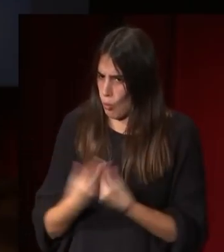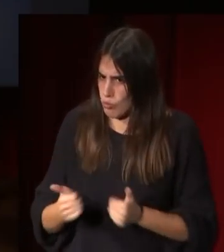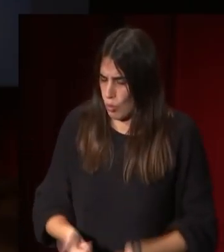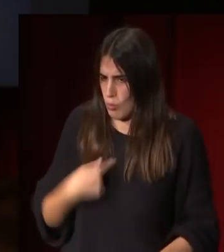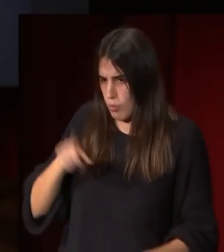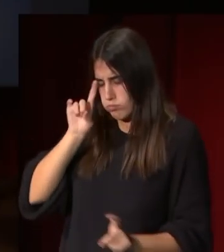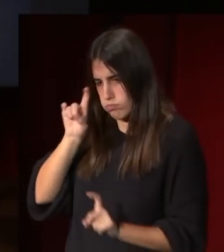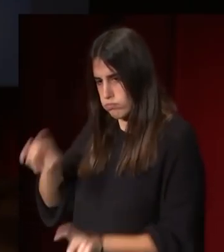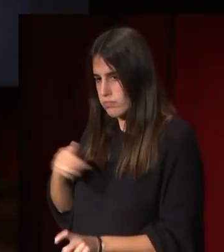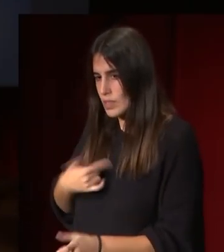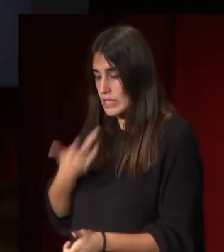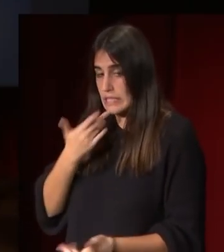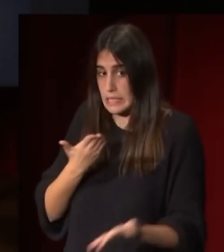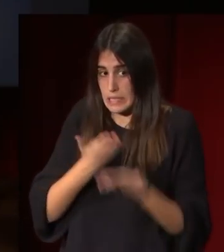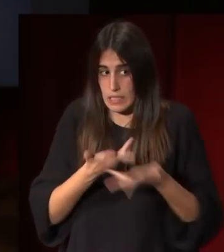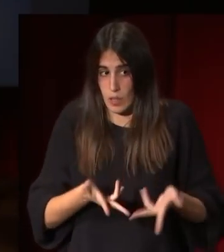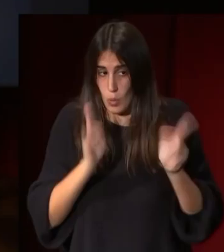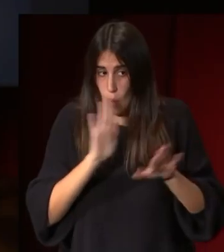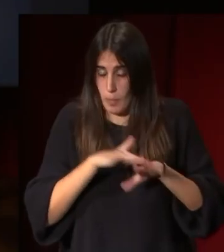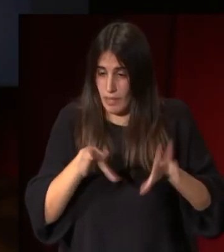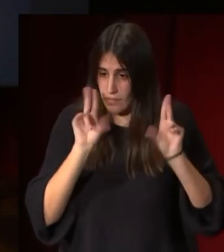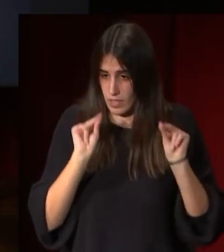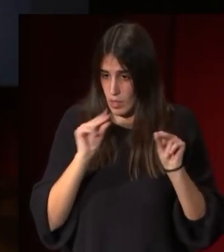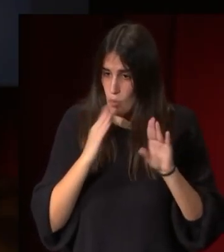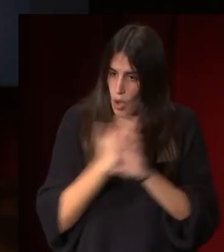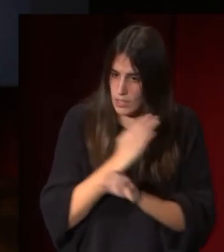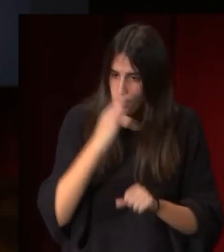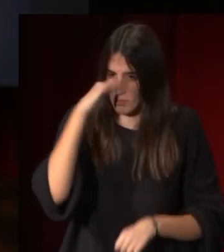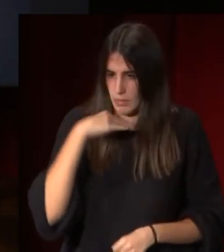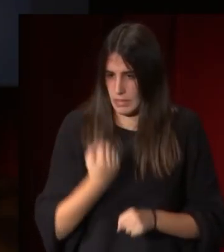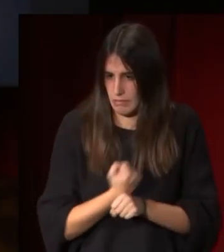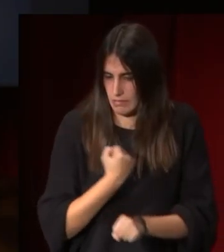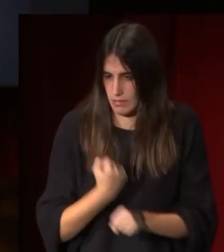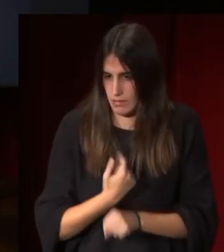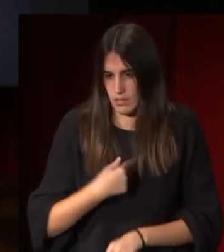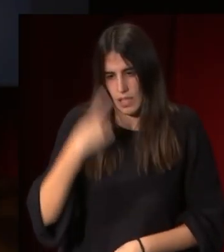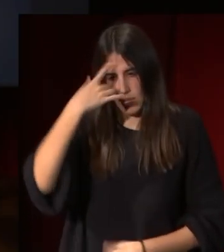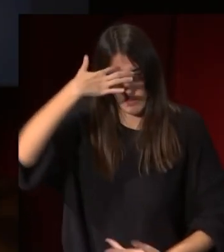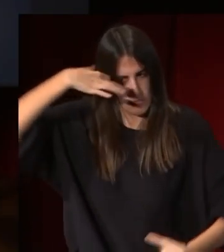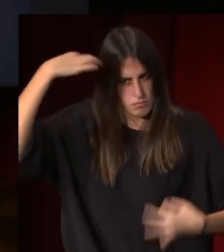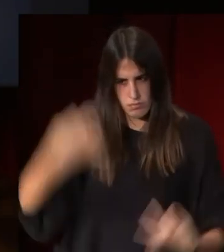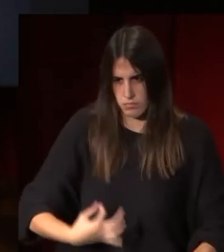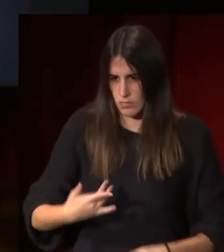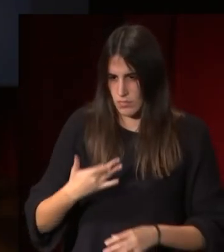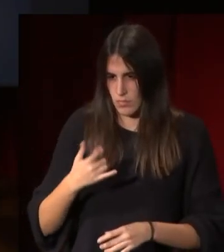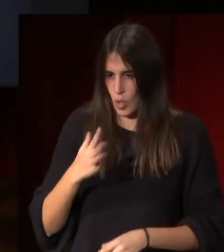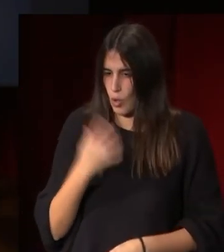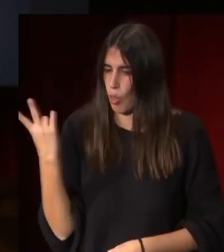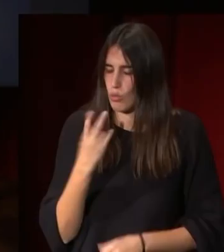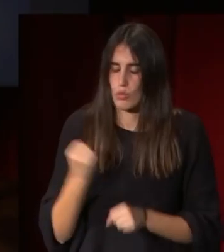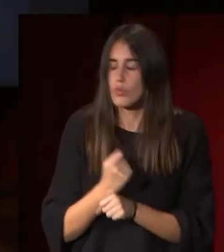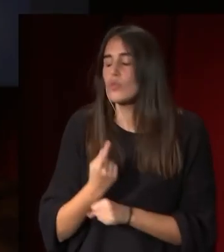solicitó autorización para terminarla él había trabajado con su padre desde el principio sabía perfectamente había trabajado en la defensa de Zaragoza en esta obra